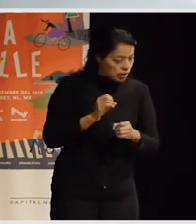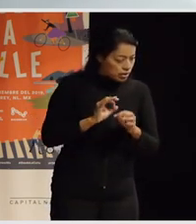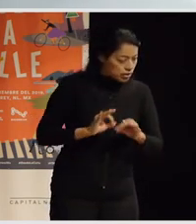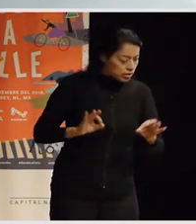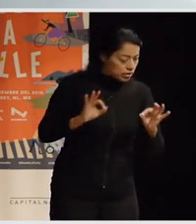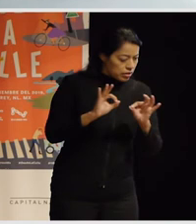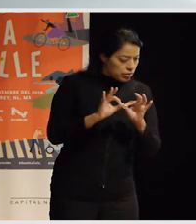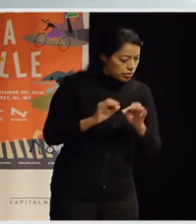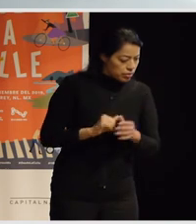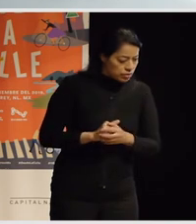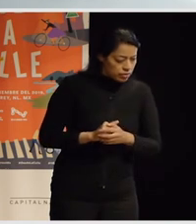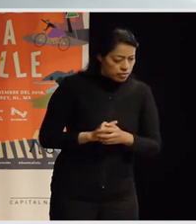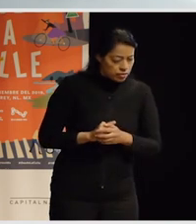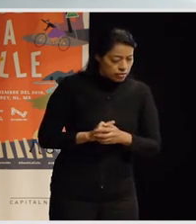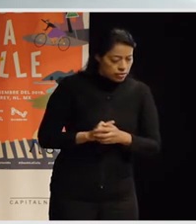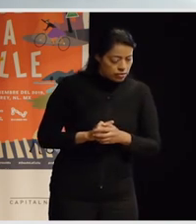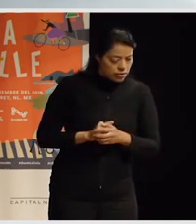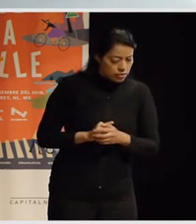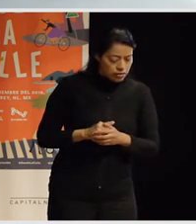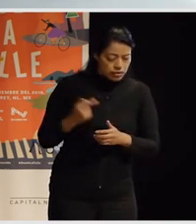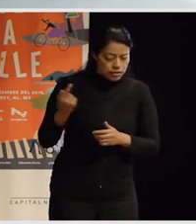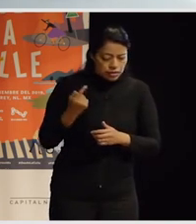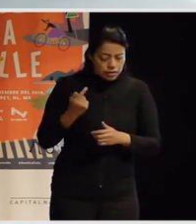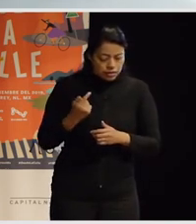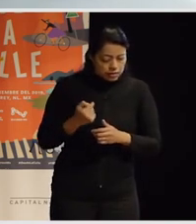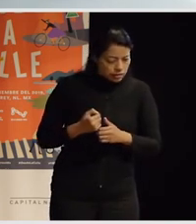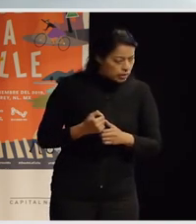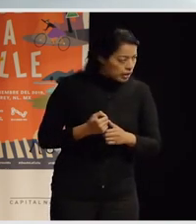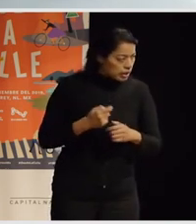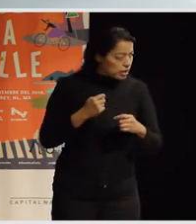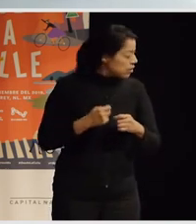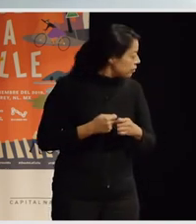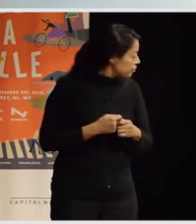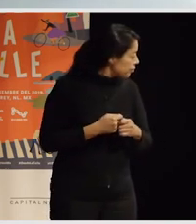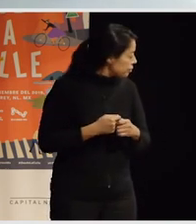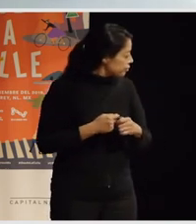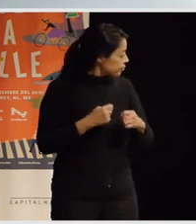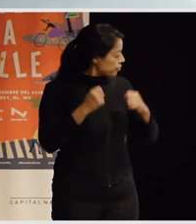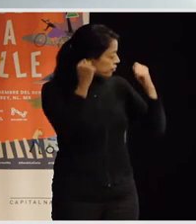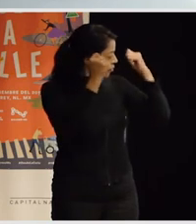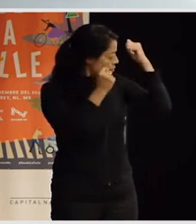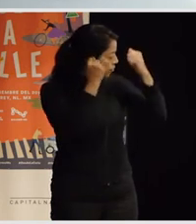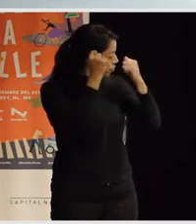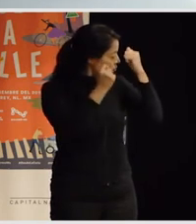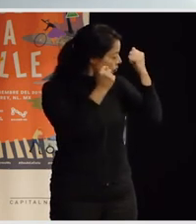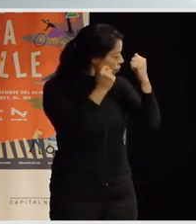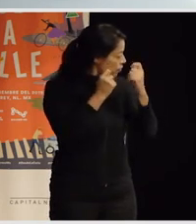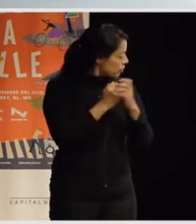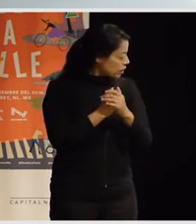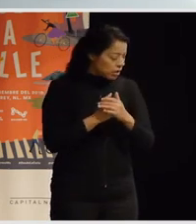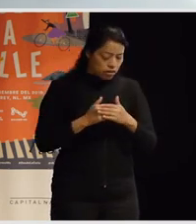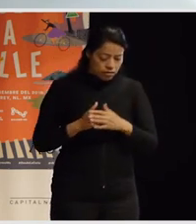a hablar del contexto del sur de Europa que por ejemplo vinculado al turismo ¿no? o sea ya digamos como el